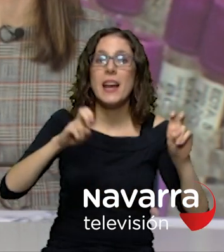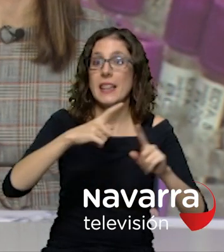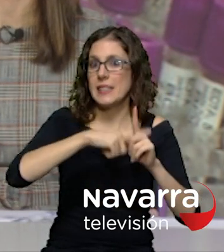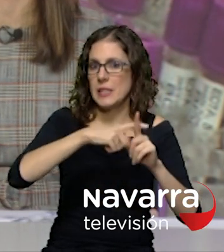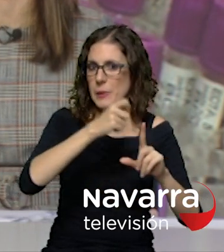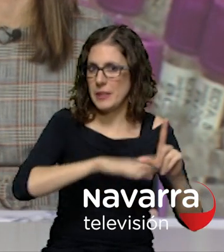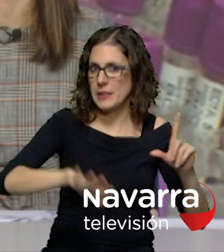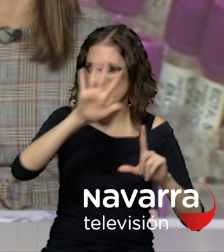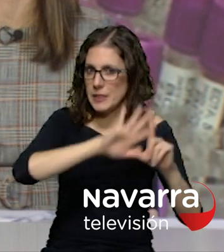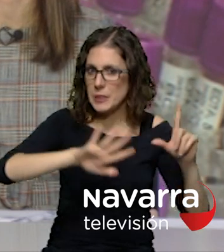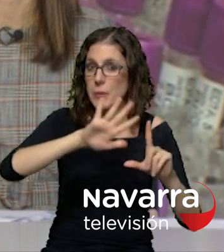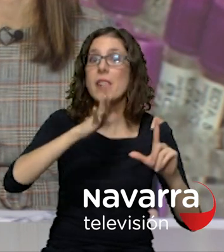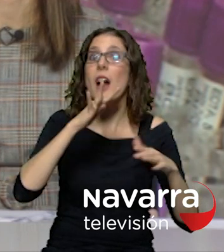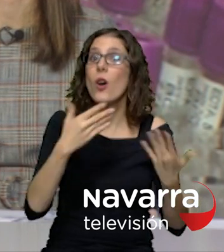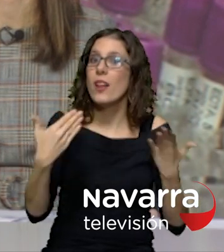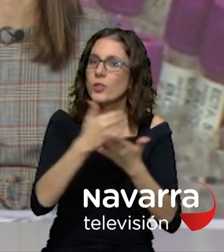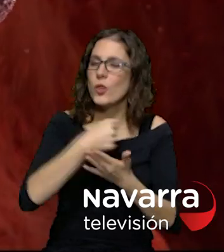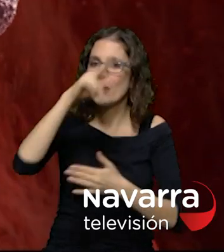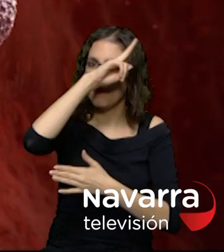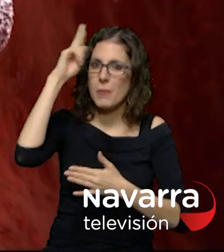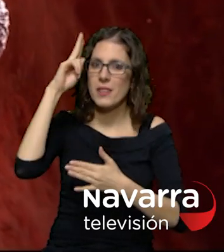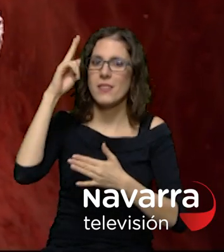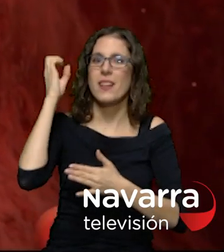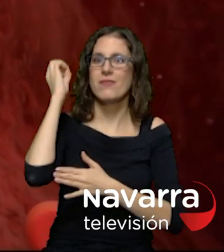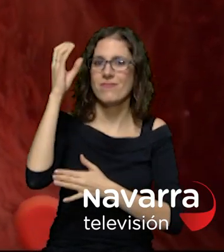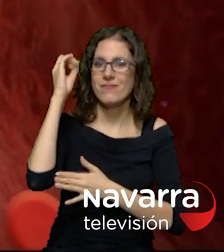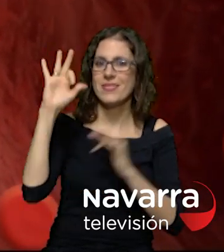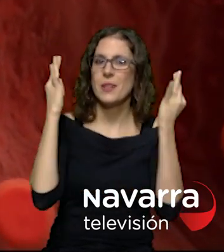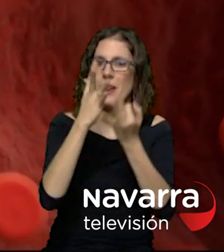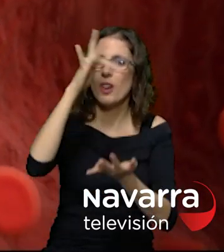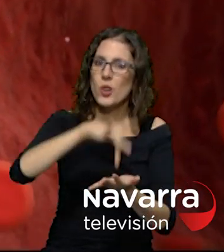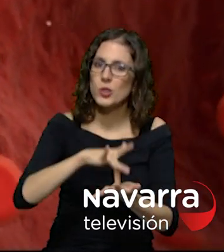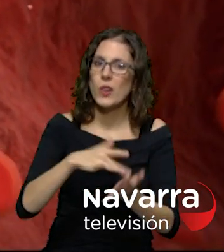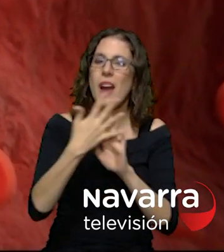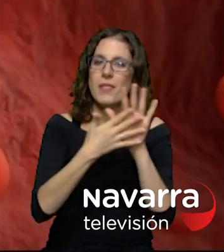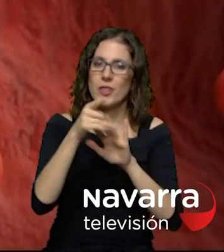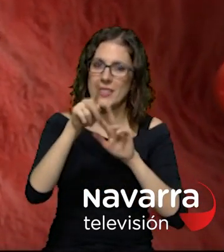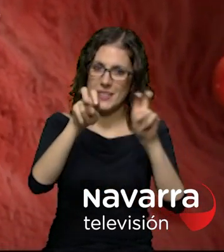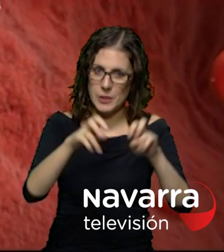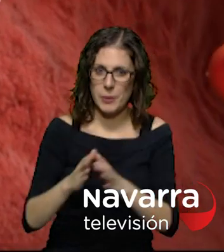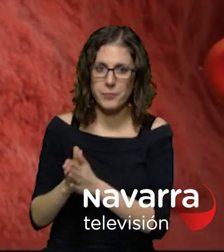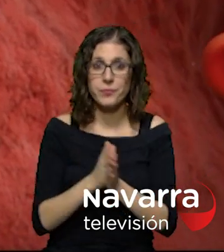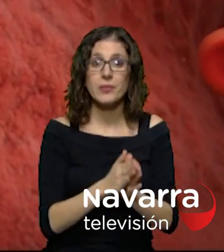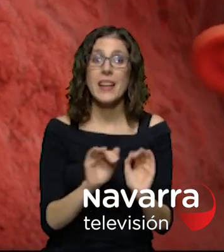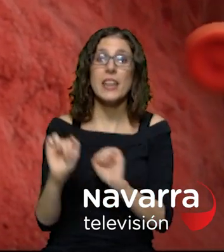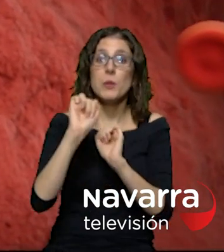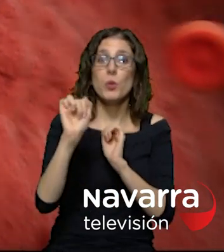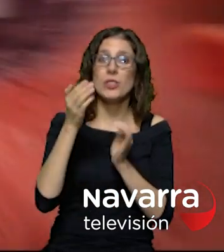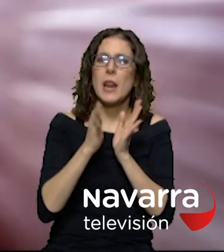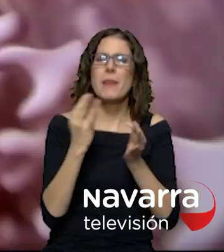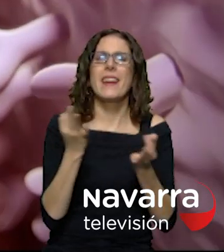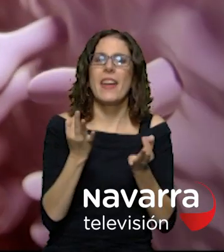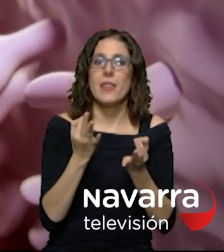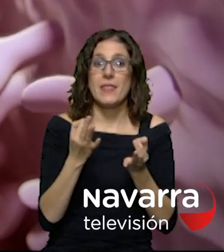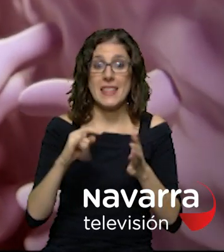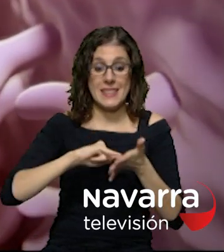por la clínica universidad de navarra la inmunoterapia funciona activando el sistema inmune para que sea éste quien luche